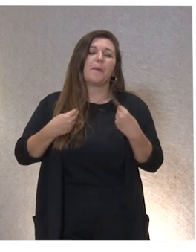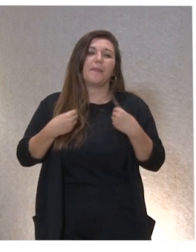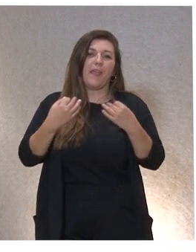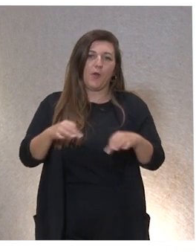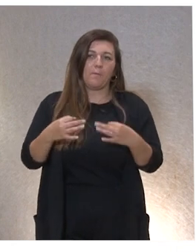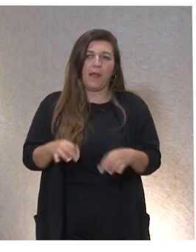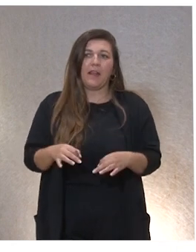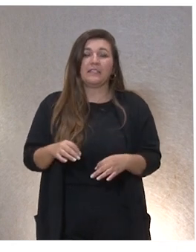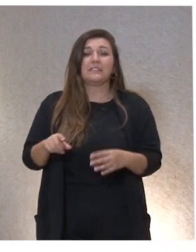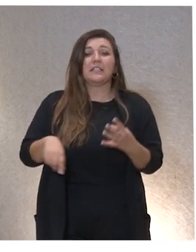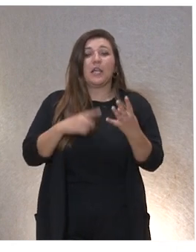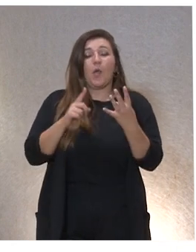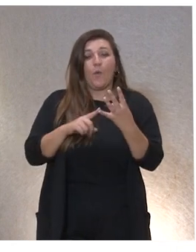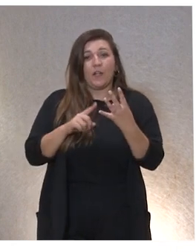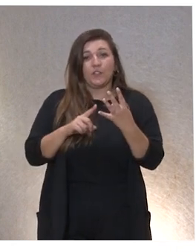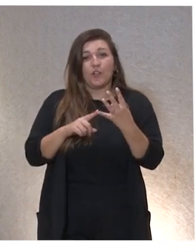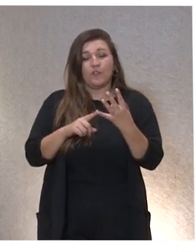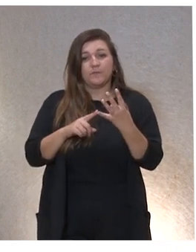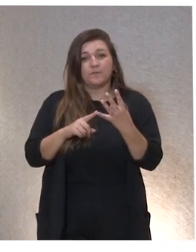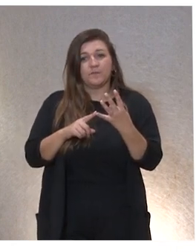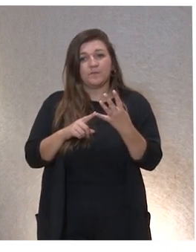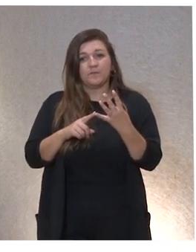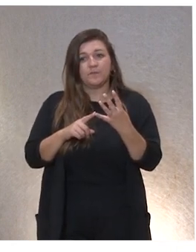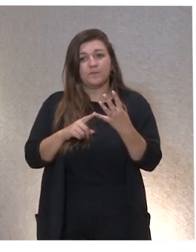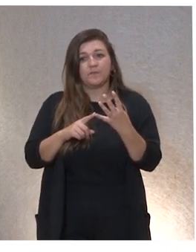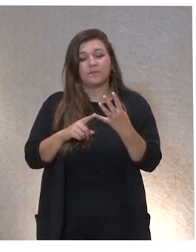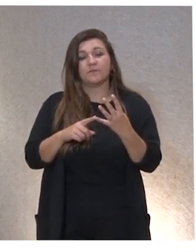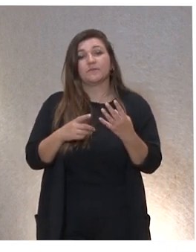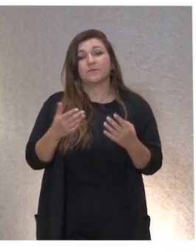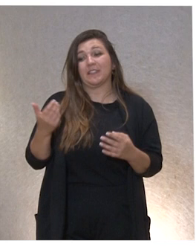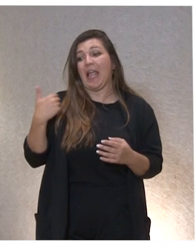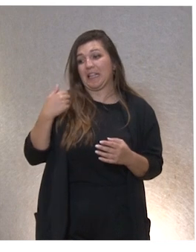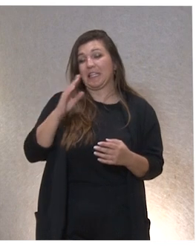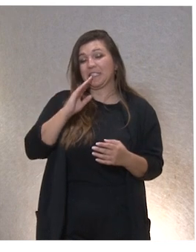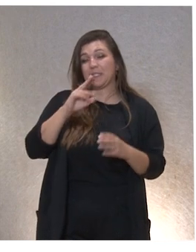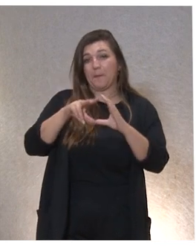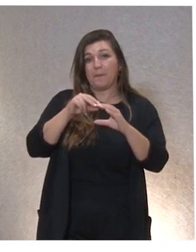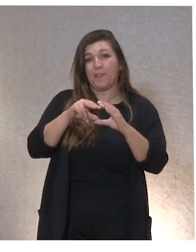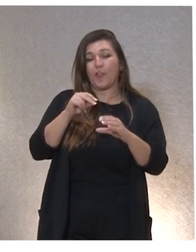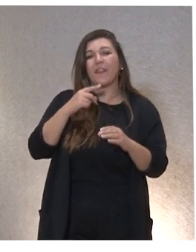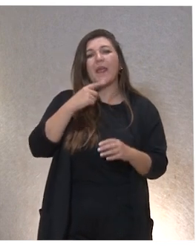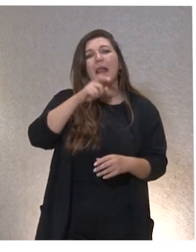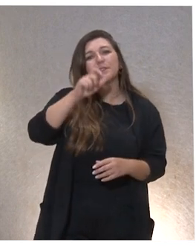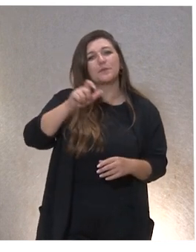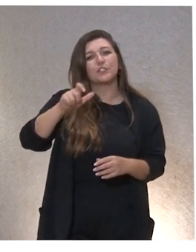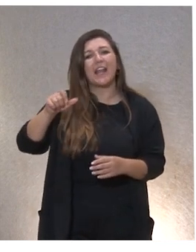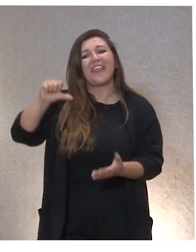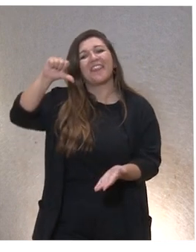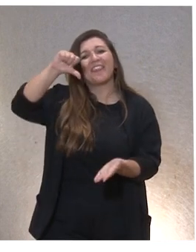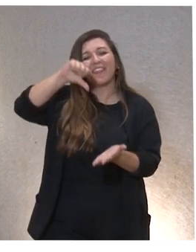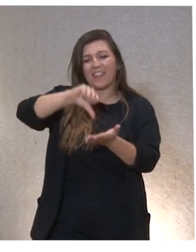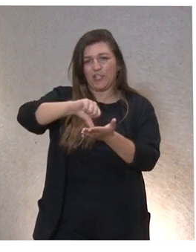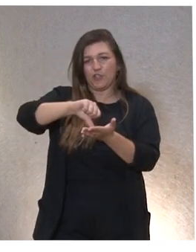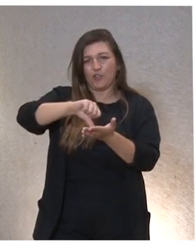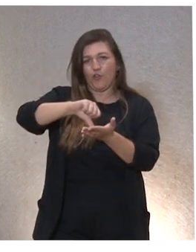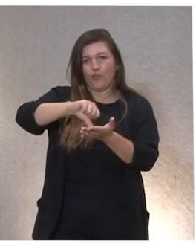¿no? y el cuarto punto sería que también lo hemos mencionado en el vídeo pues que las personas estén en el centro de las organizaciones